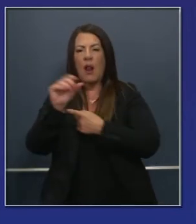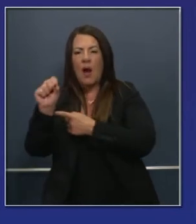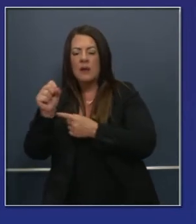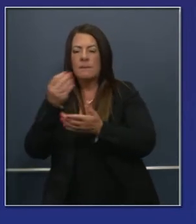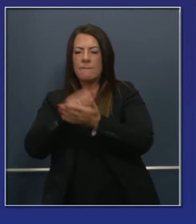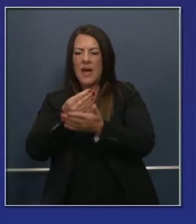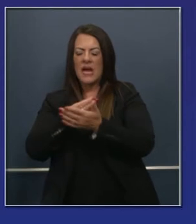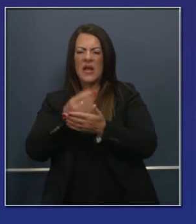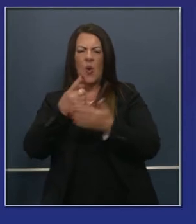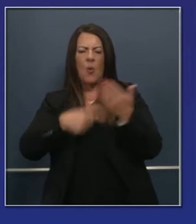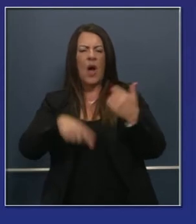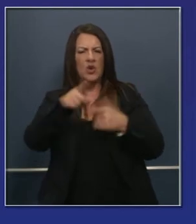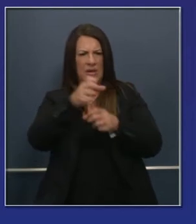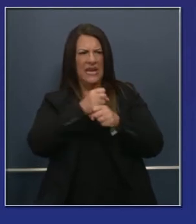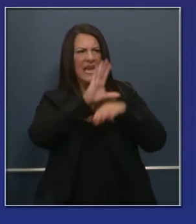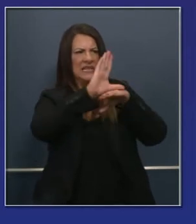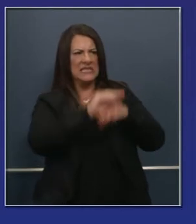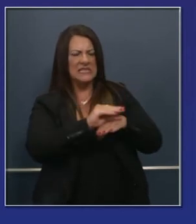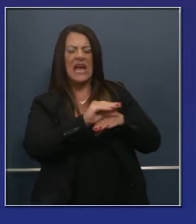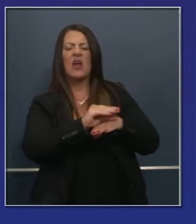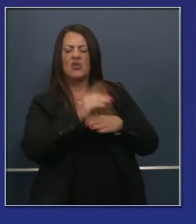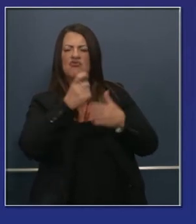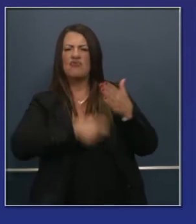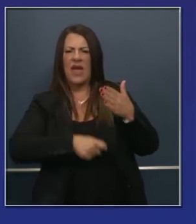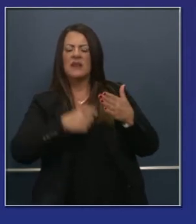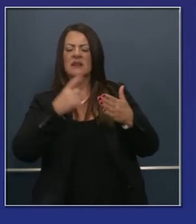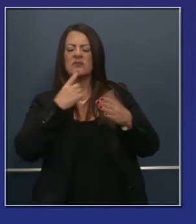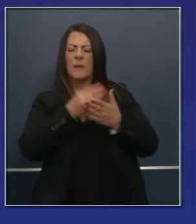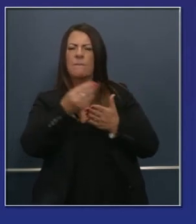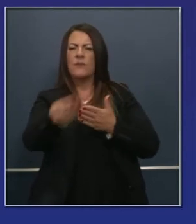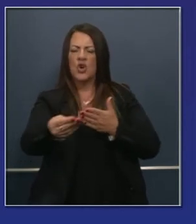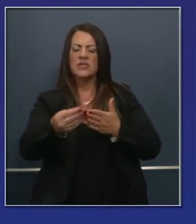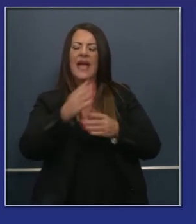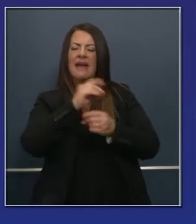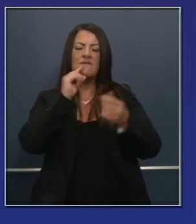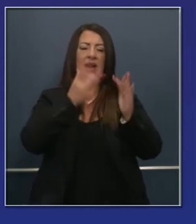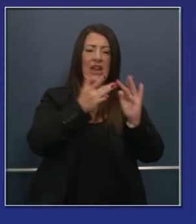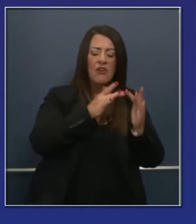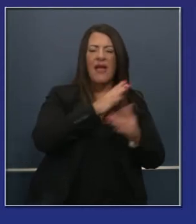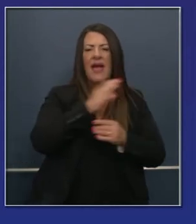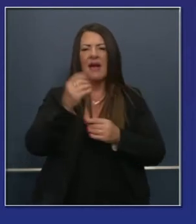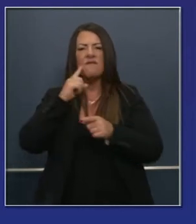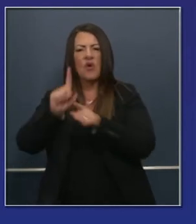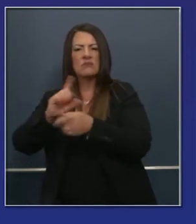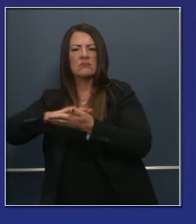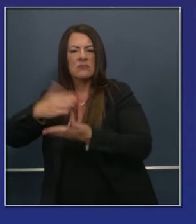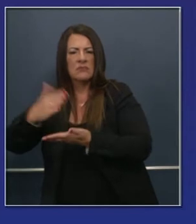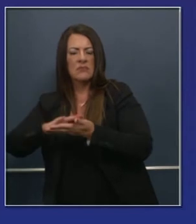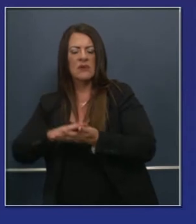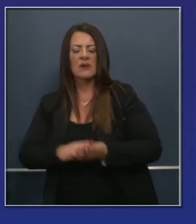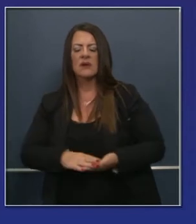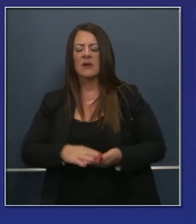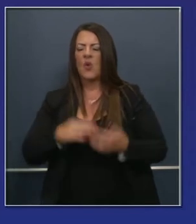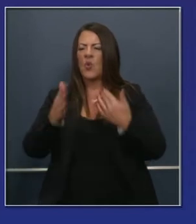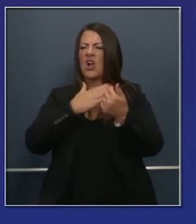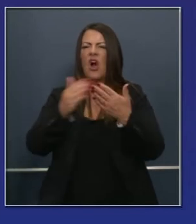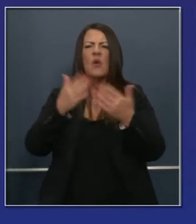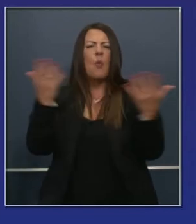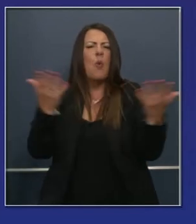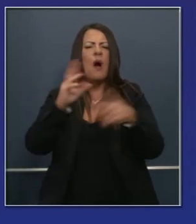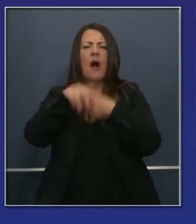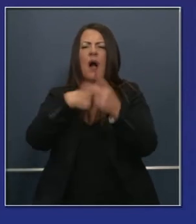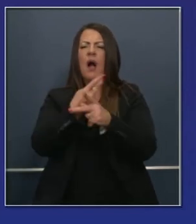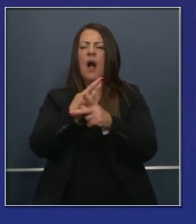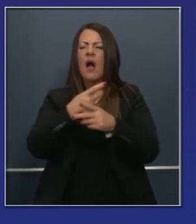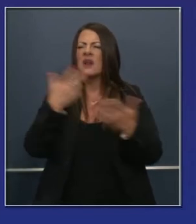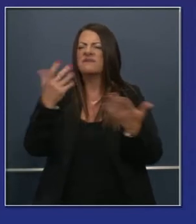el fondo de educación y se pueden comprar a precios de descuento la conectividad también. Y pueden trabajar a través de todas